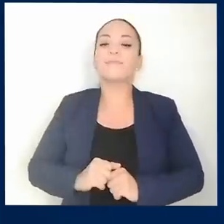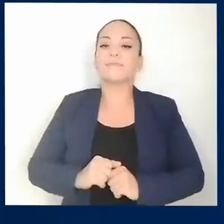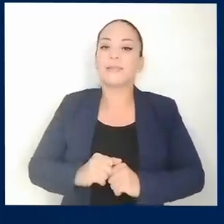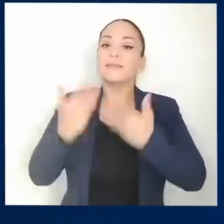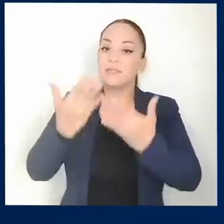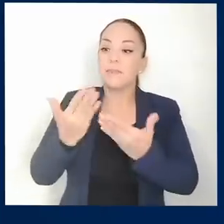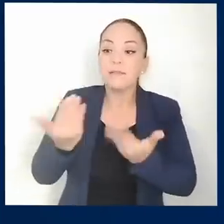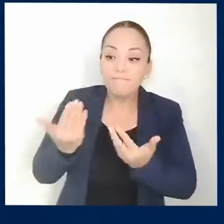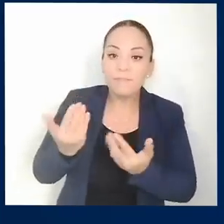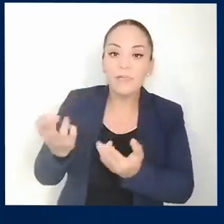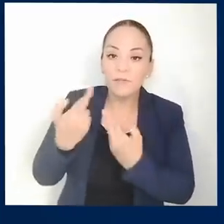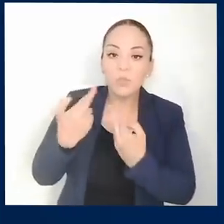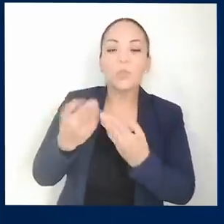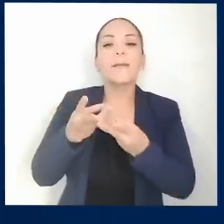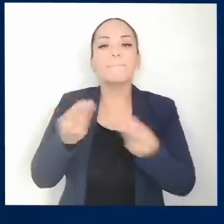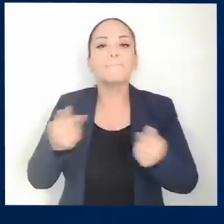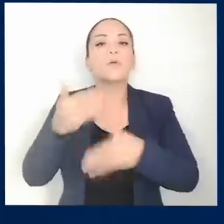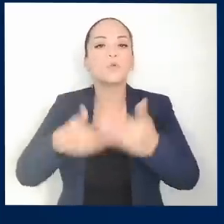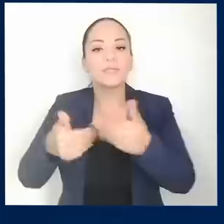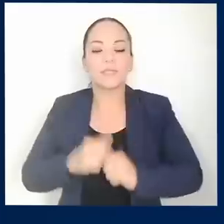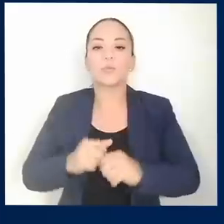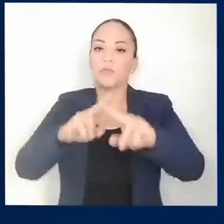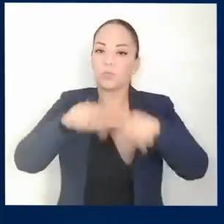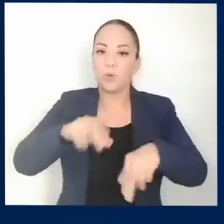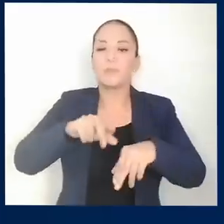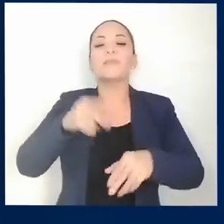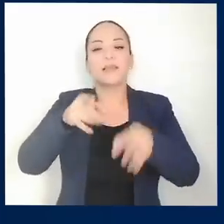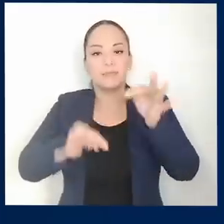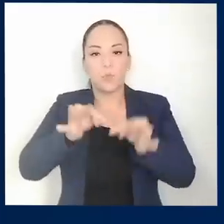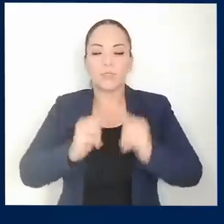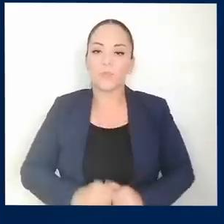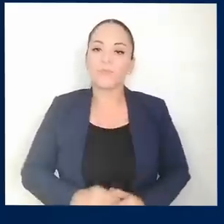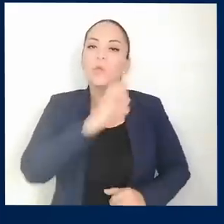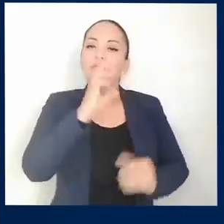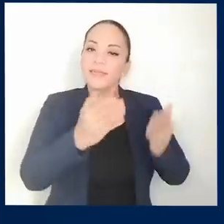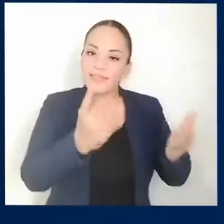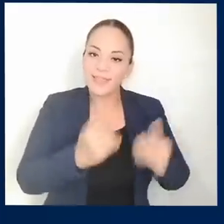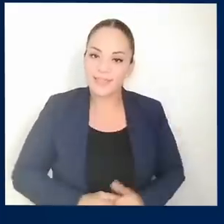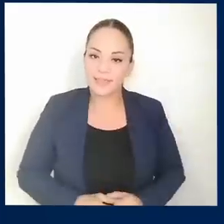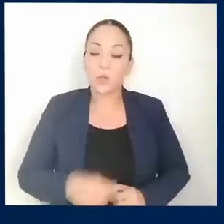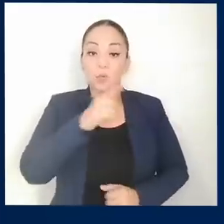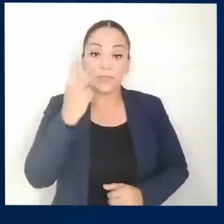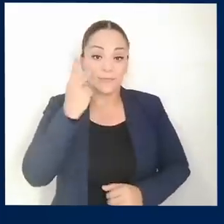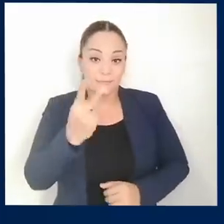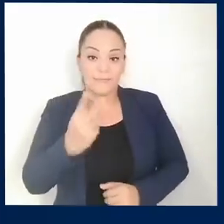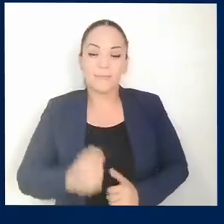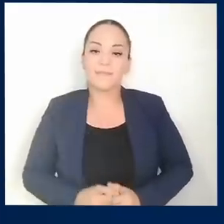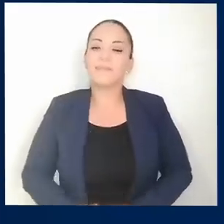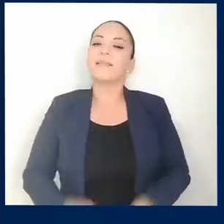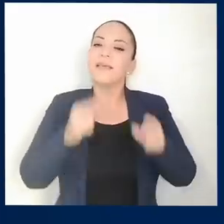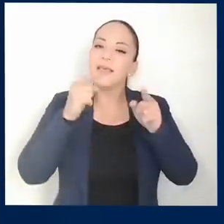resolución final al proceso de anulación del auto. Compatriotas, como ustedes ven, esa